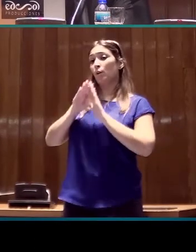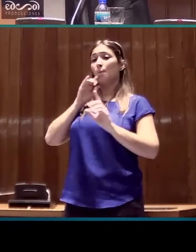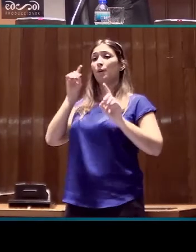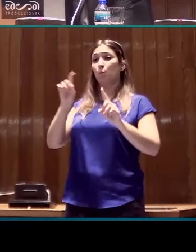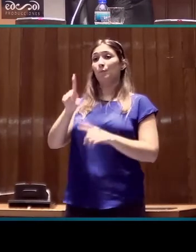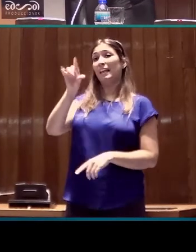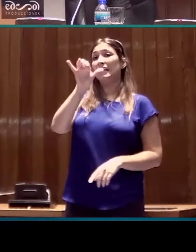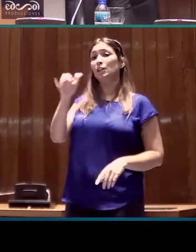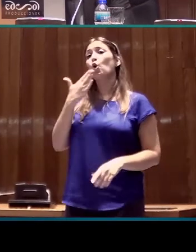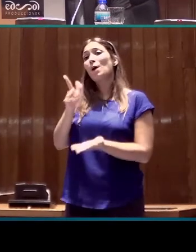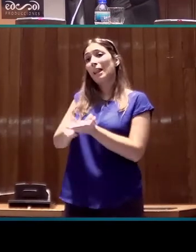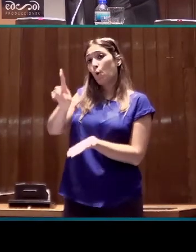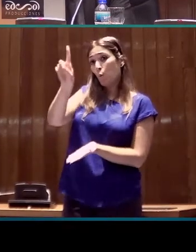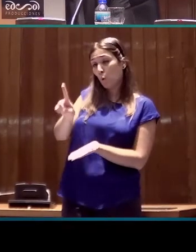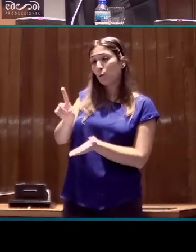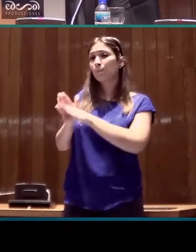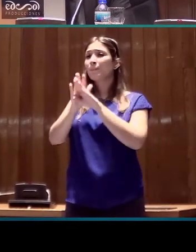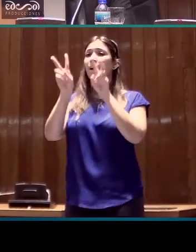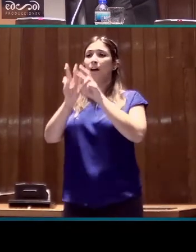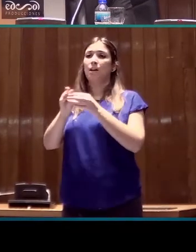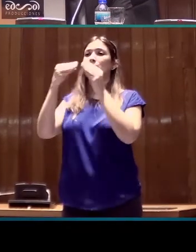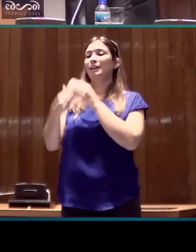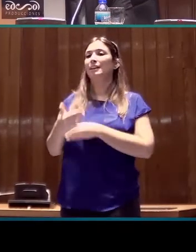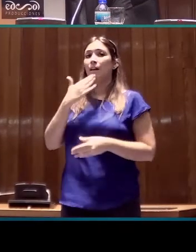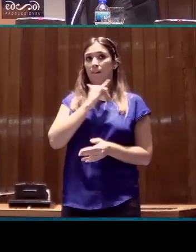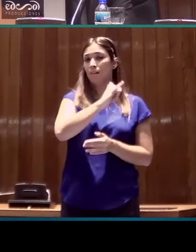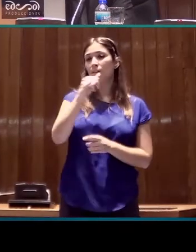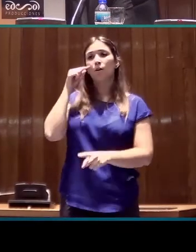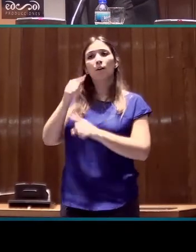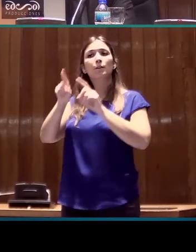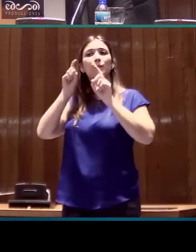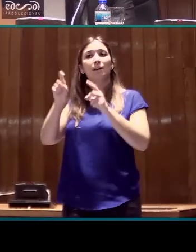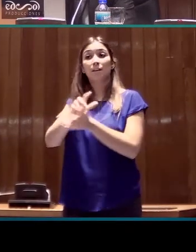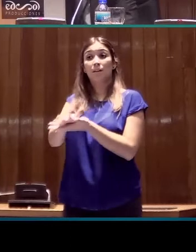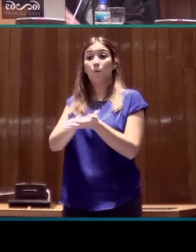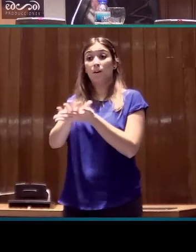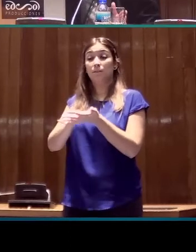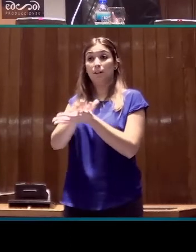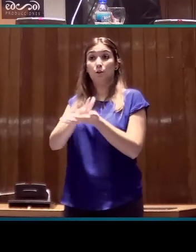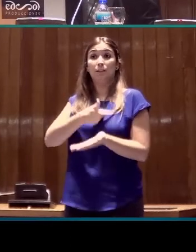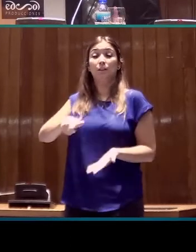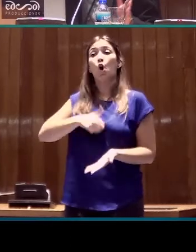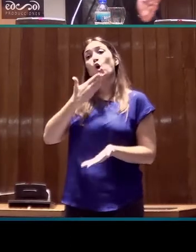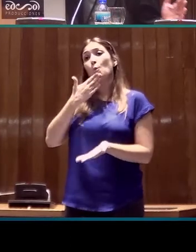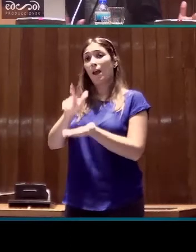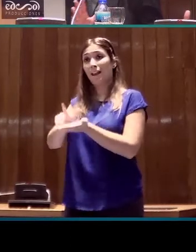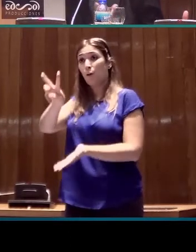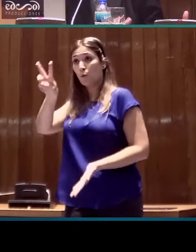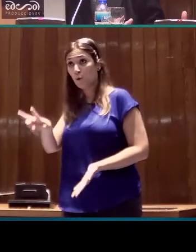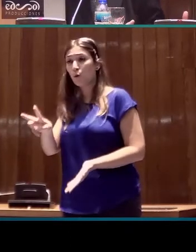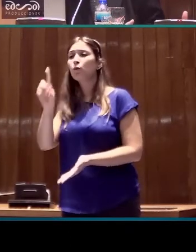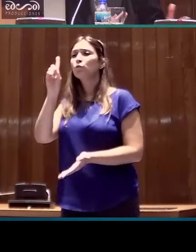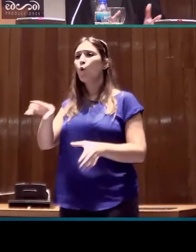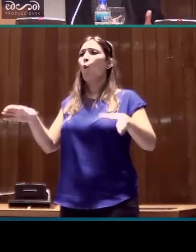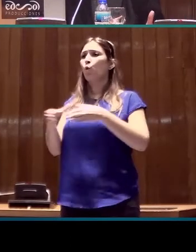de signos española como L1. Análisis de materiales educativos existentes para la enseñanza de la lengua de signos española como L2. Tanto hay un